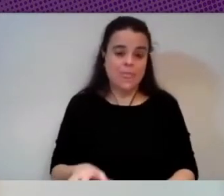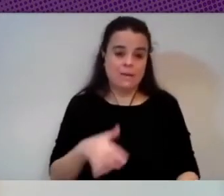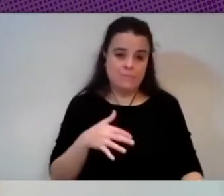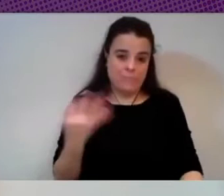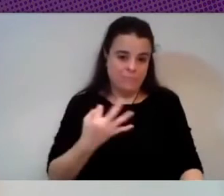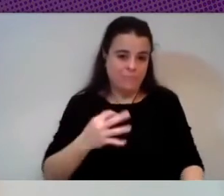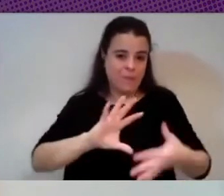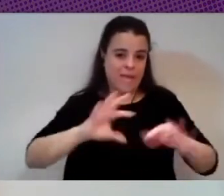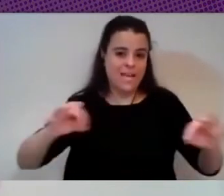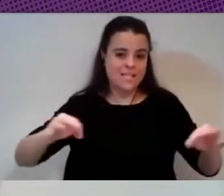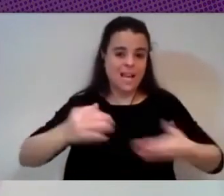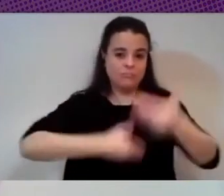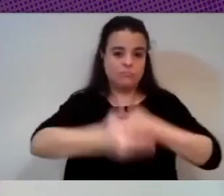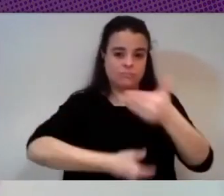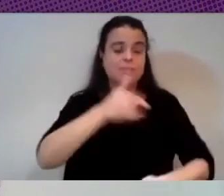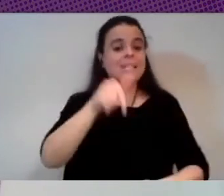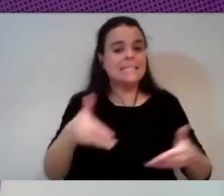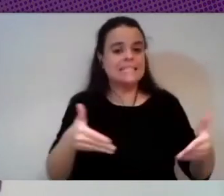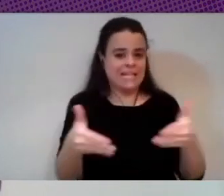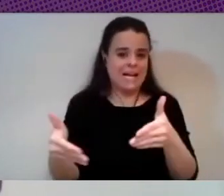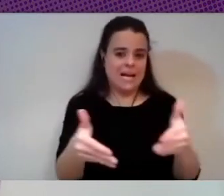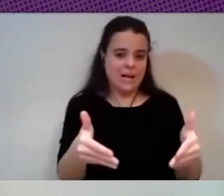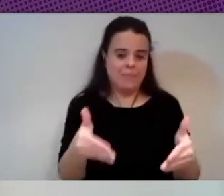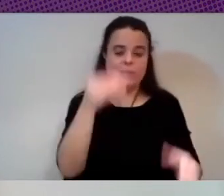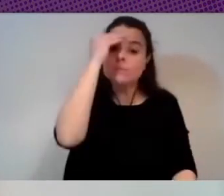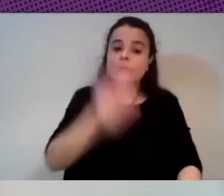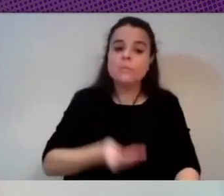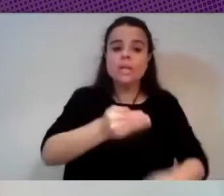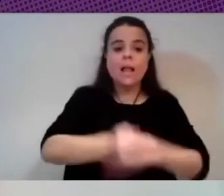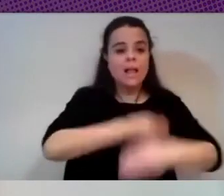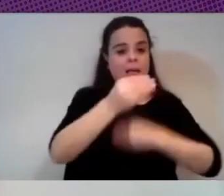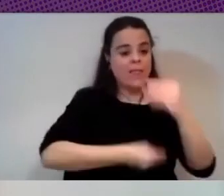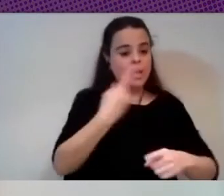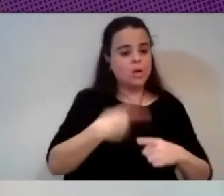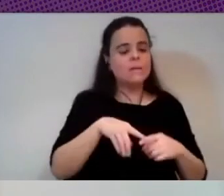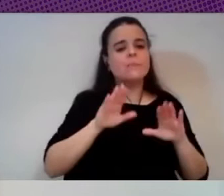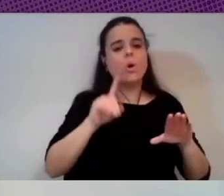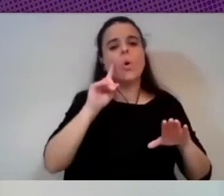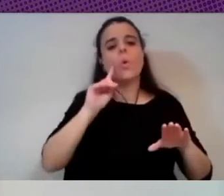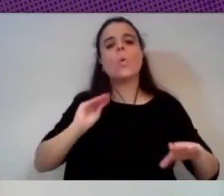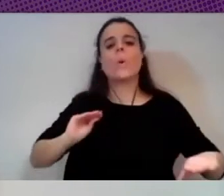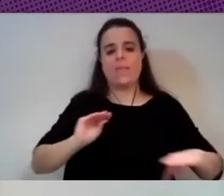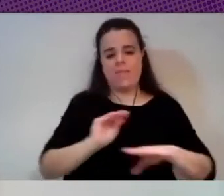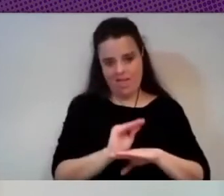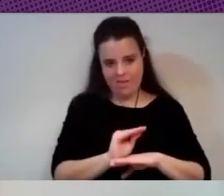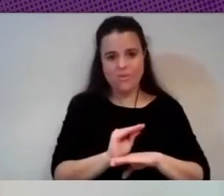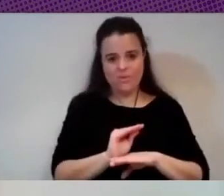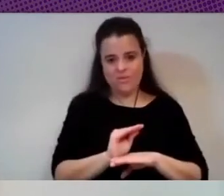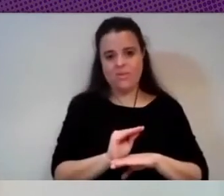o sea yo creo que es muy bueno muy importante hacer las cosas pero también con cuidado sabiendo desde donde te